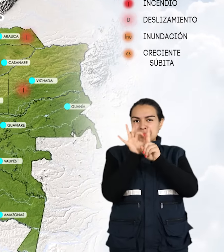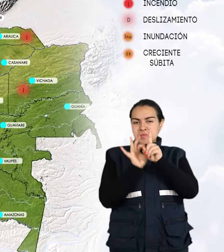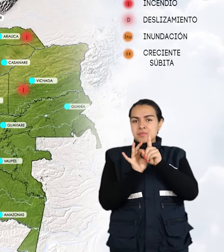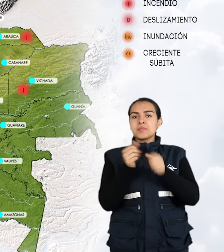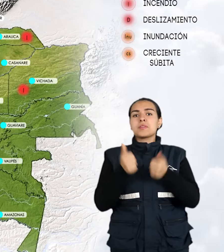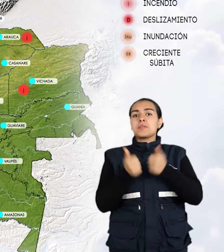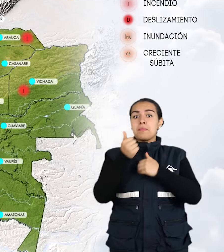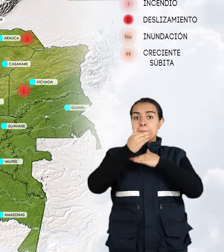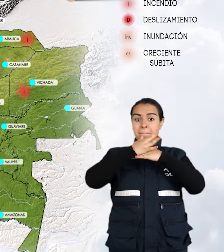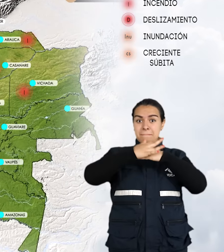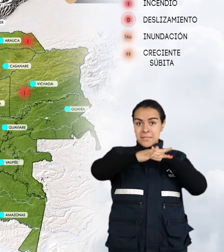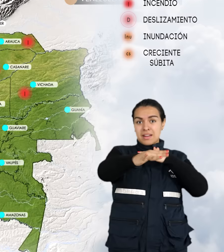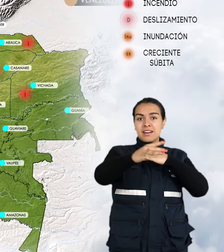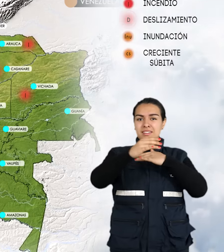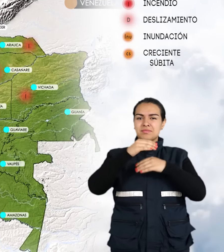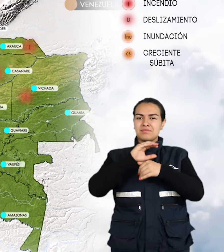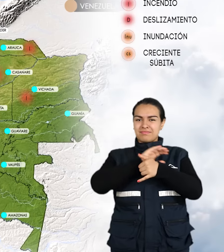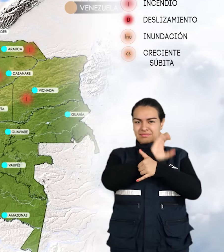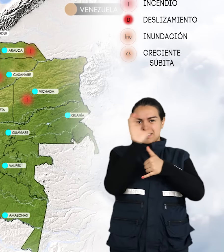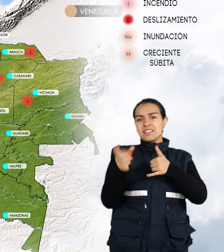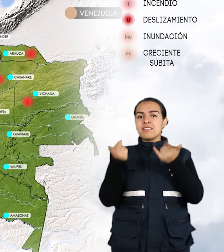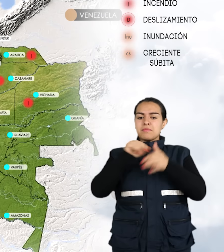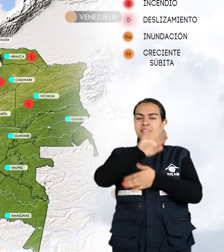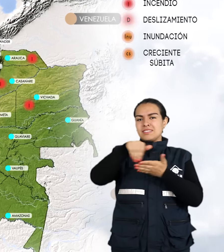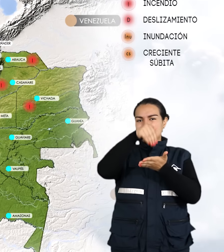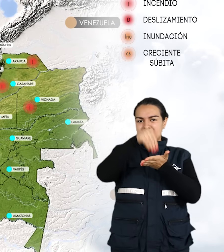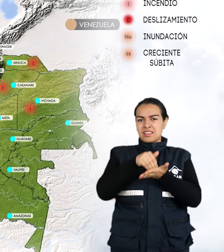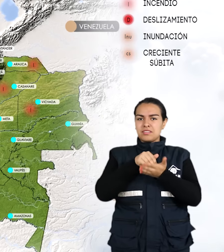Caribe colombiano, especialmente en el centro, en alta mar.